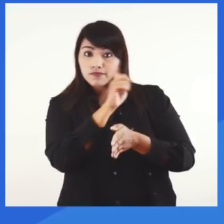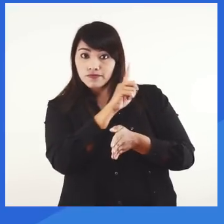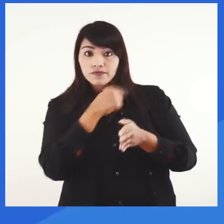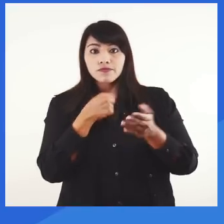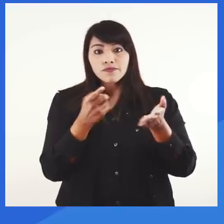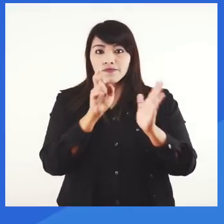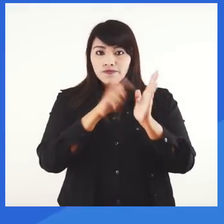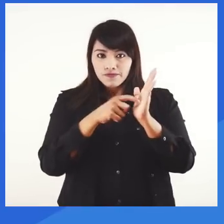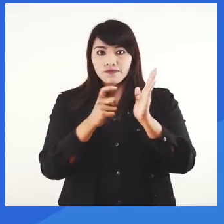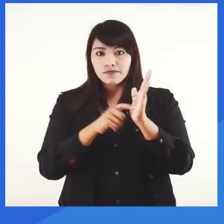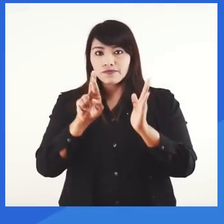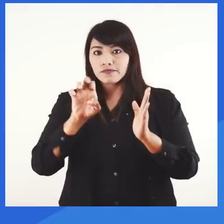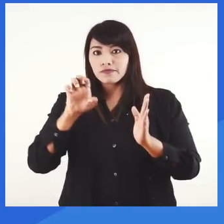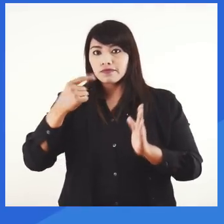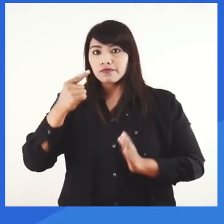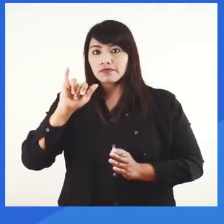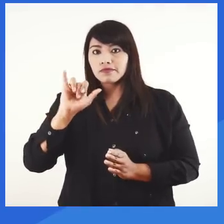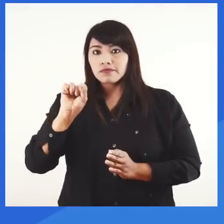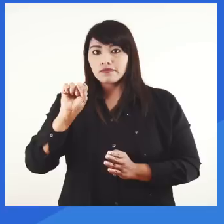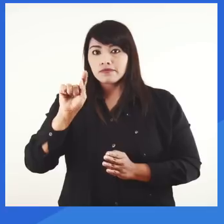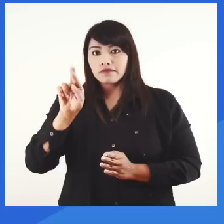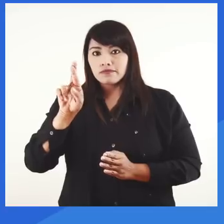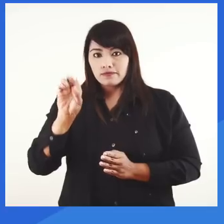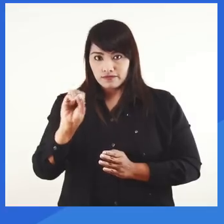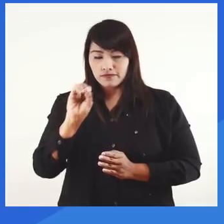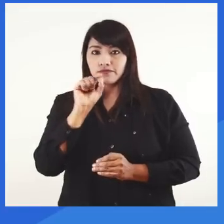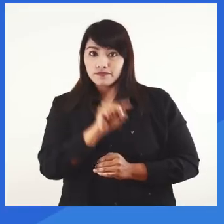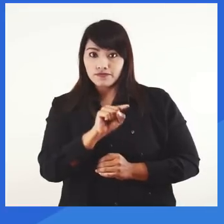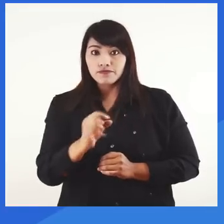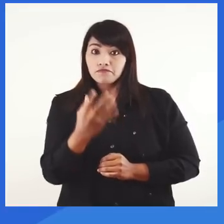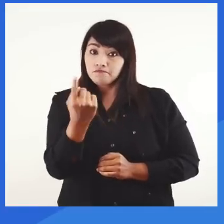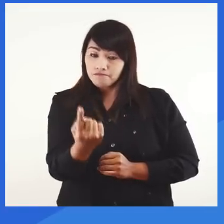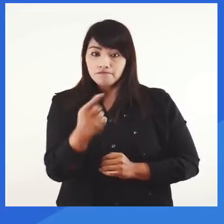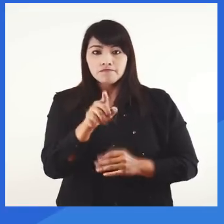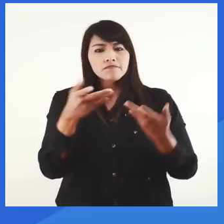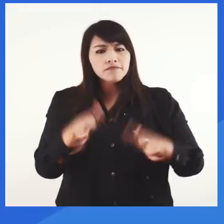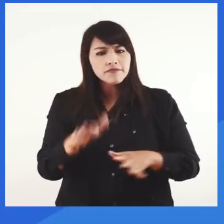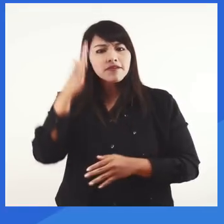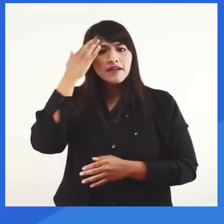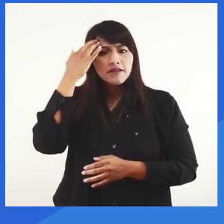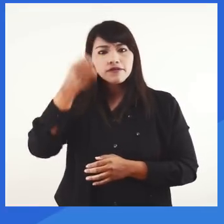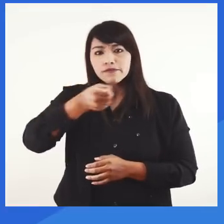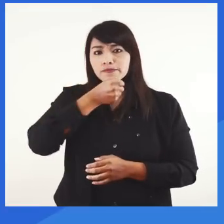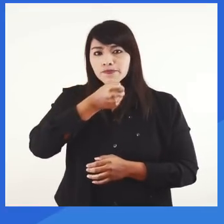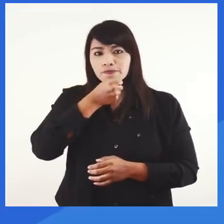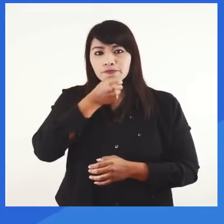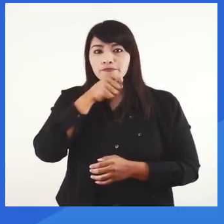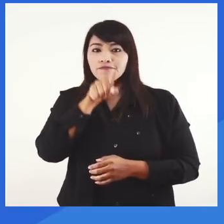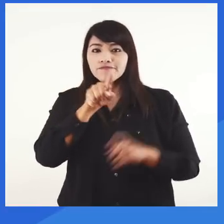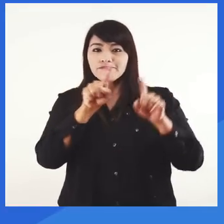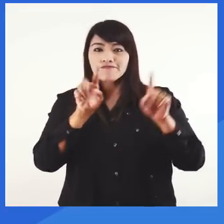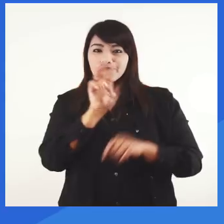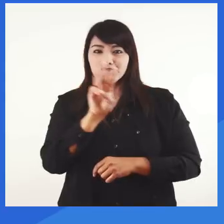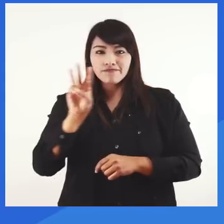sesión o regístrate si eres usuario nuevo. Registro. Ahora que ya conoces un poco más sobre el portal de